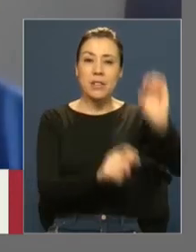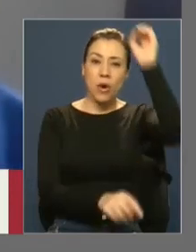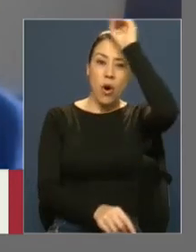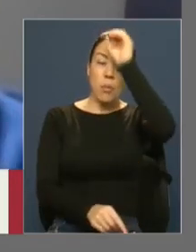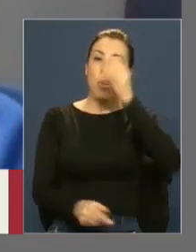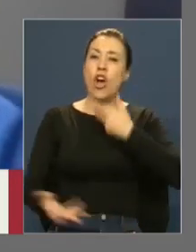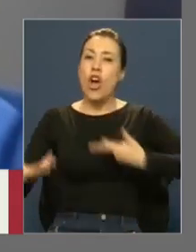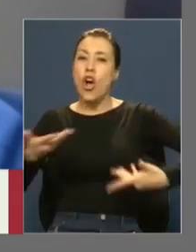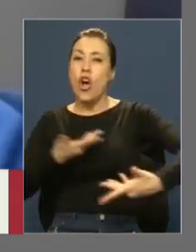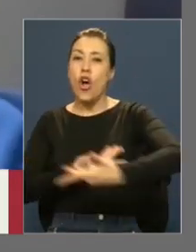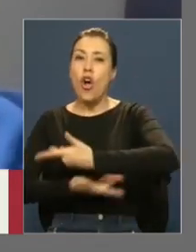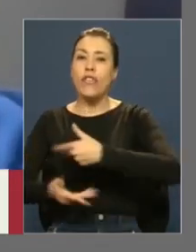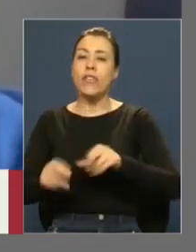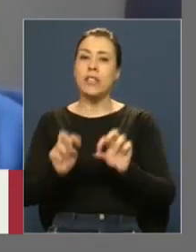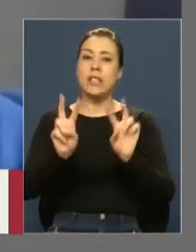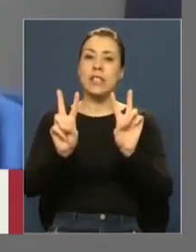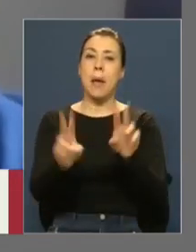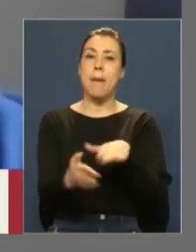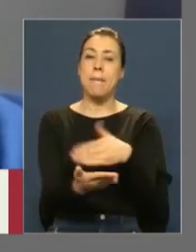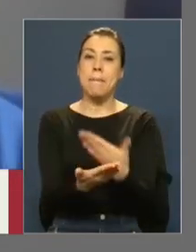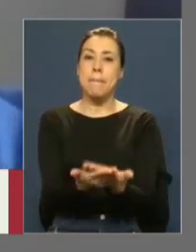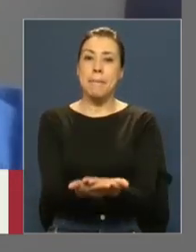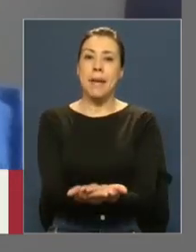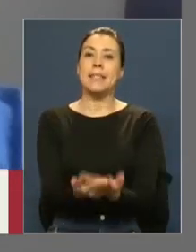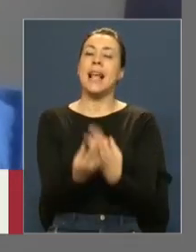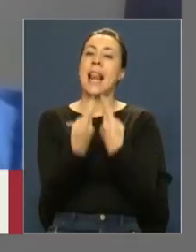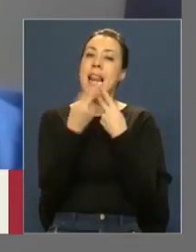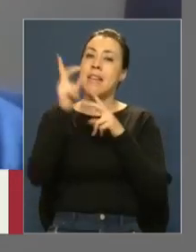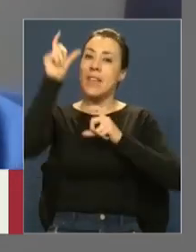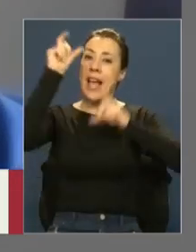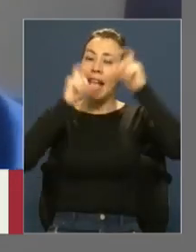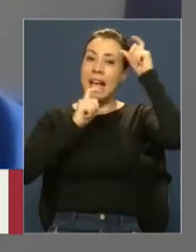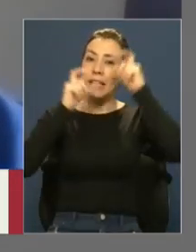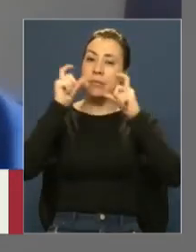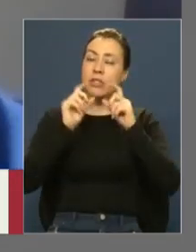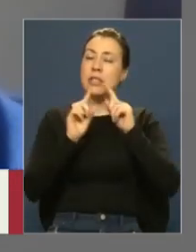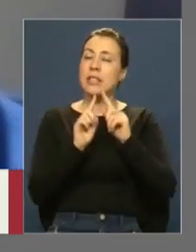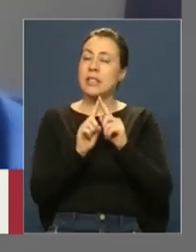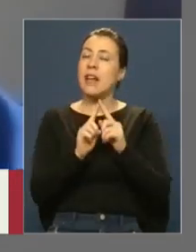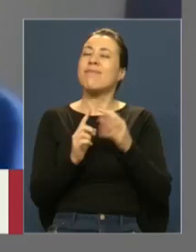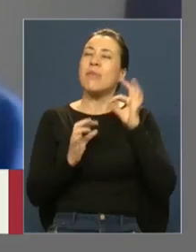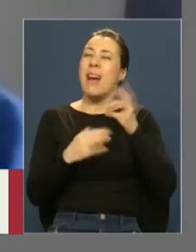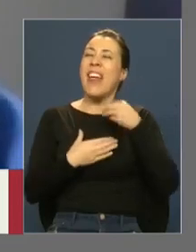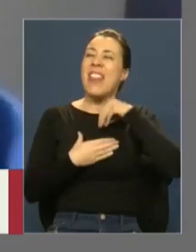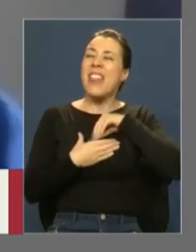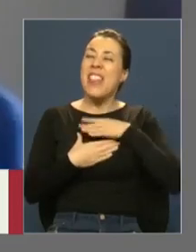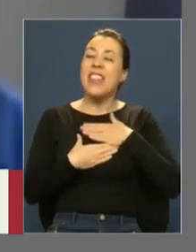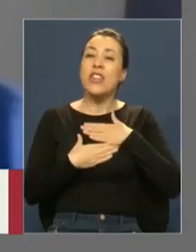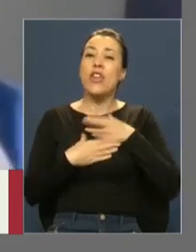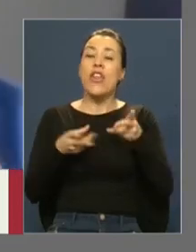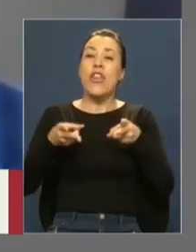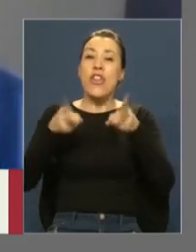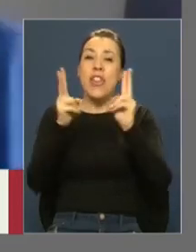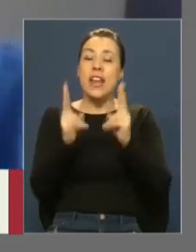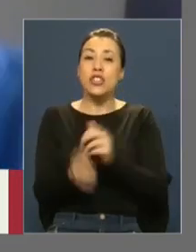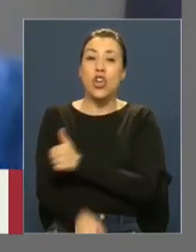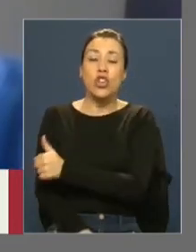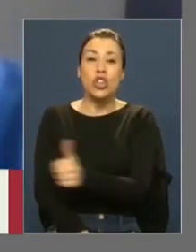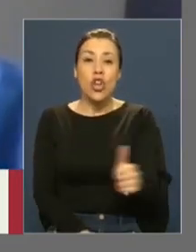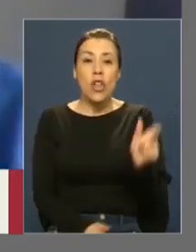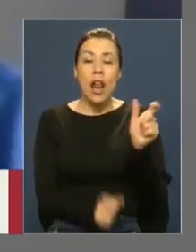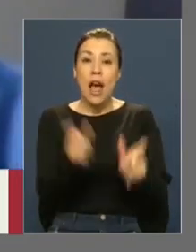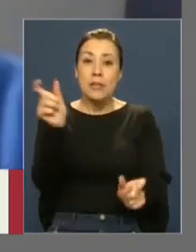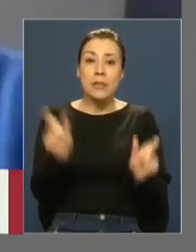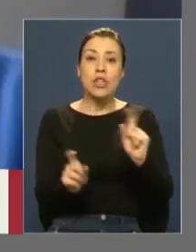la convivencia pacífica. La libertad de expresión entraña el derecho de todas y todos a no ser